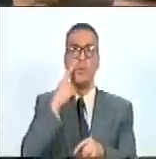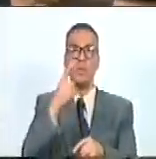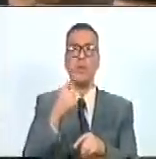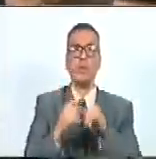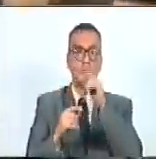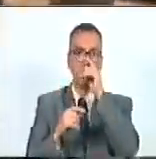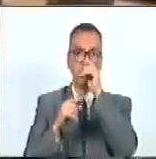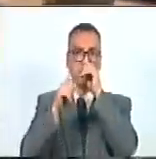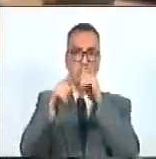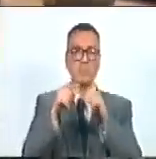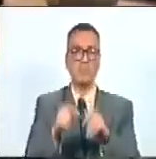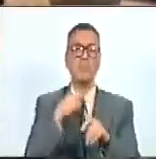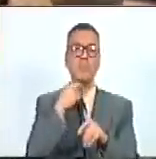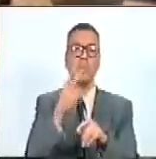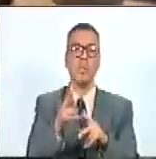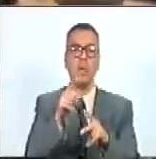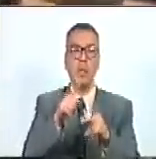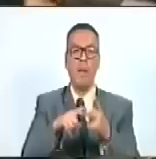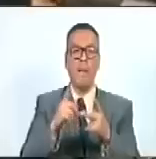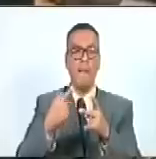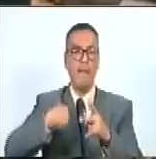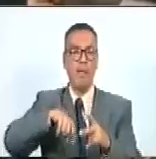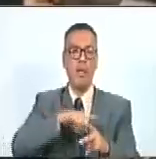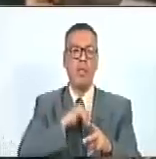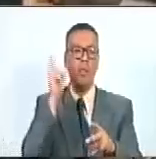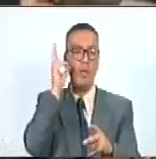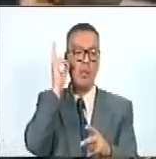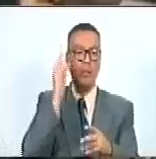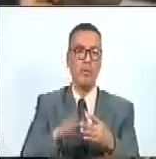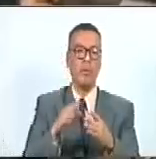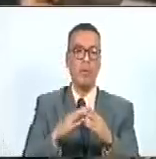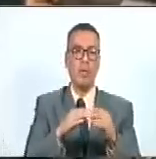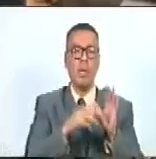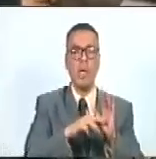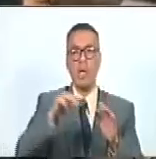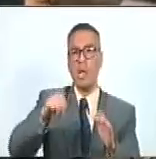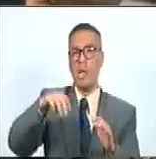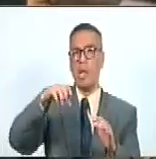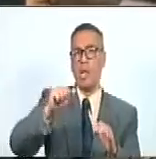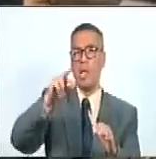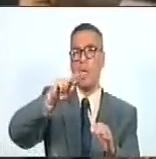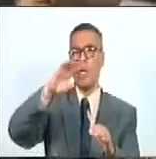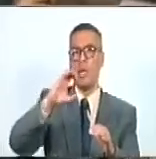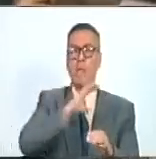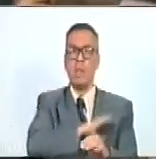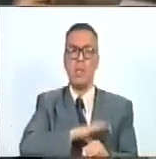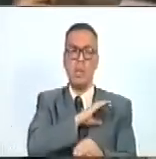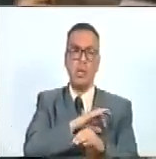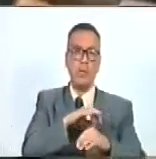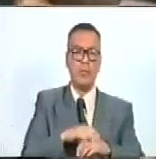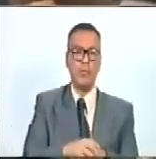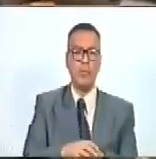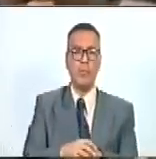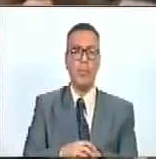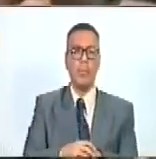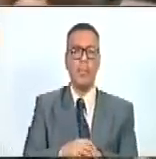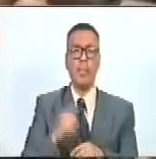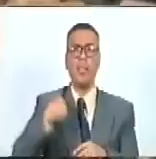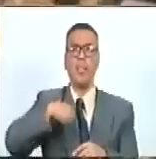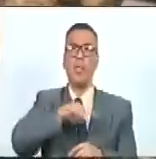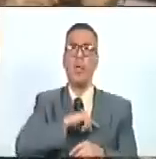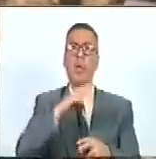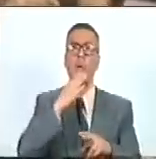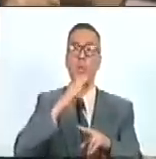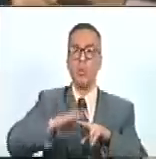cultural que tiene la locución, por ejemplo, cuando nuestros chamos, nos explicaba el compañero Año Di Marcantonio el día de ayer en la comisión, cuando nuestros muchachos,